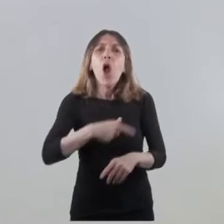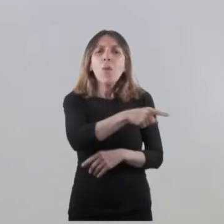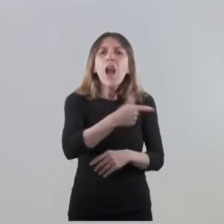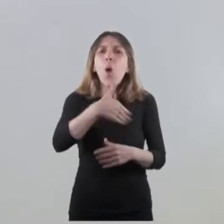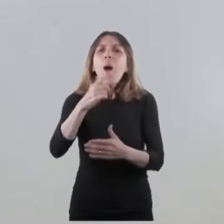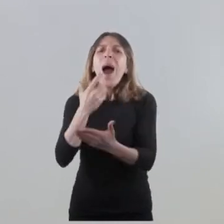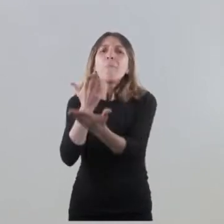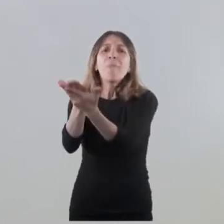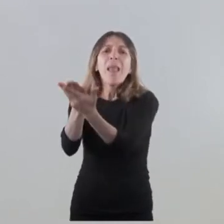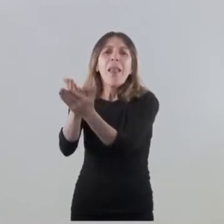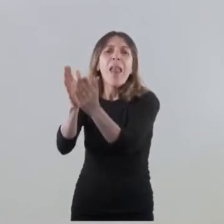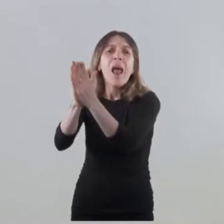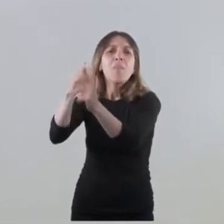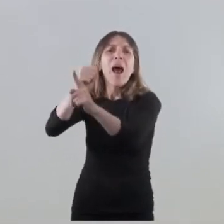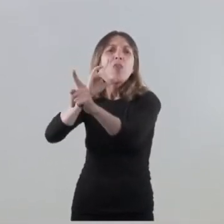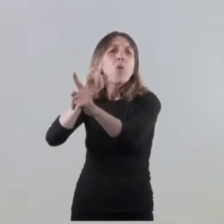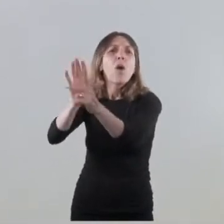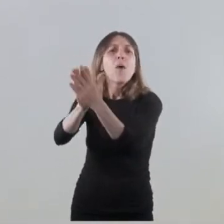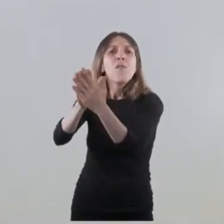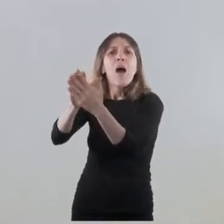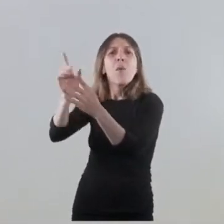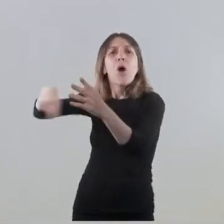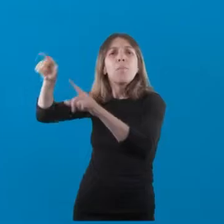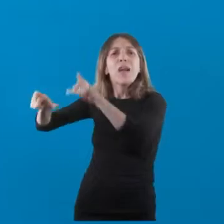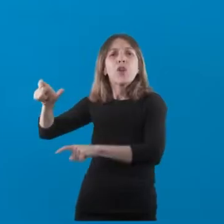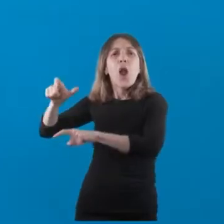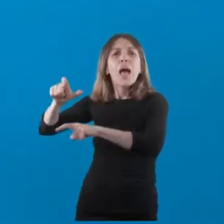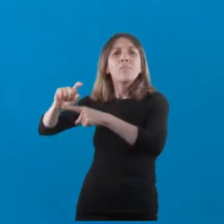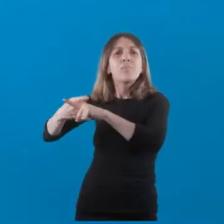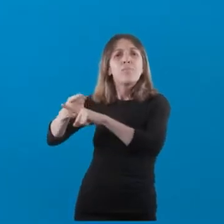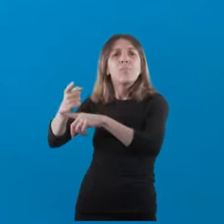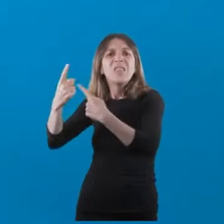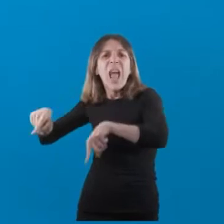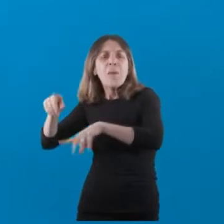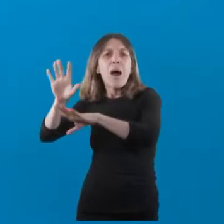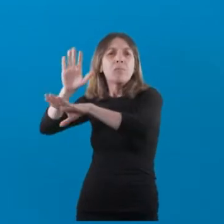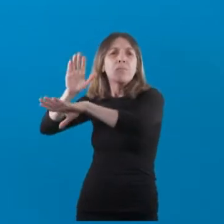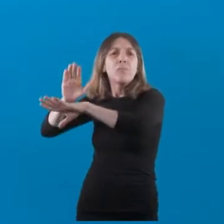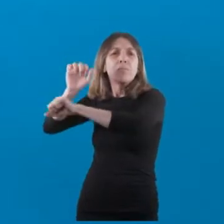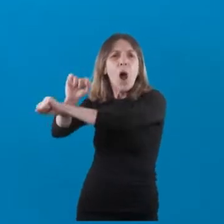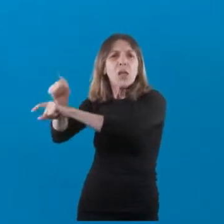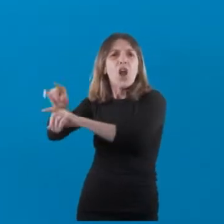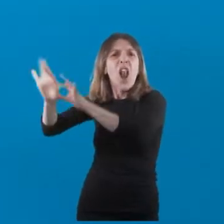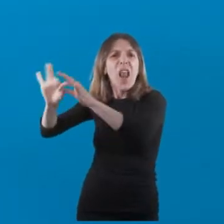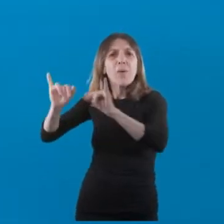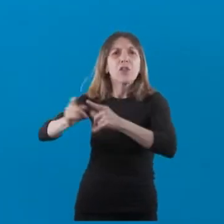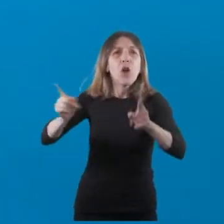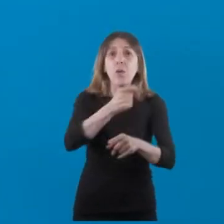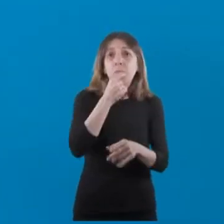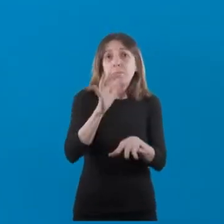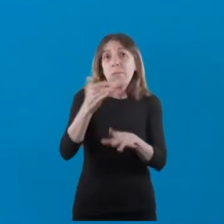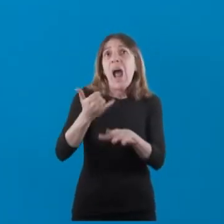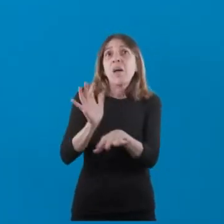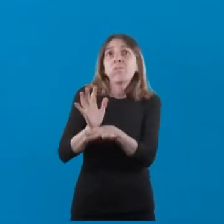Maduro que libere a presos políticos en su país o si en su defecto el gobierno afirma que está garantizada la democracia plena en